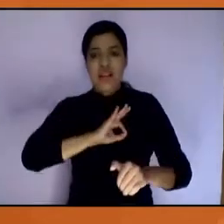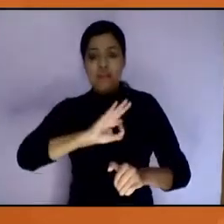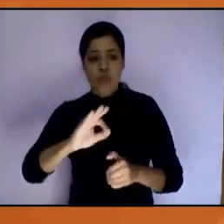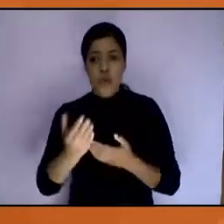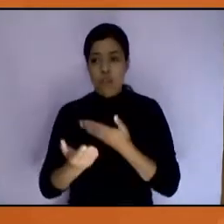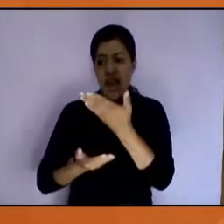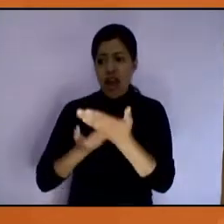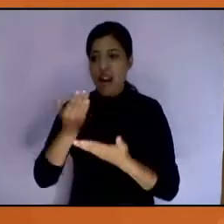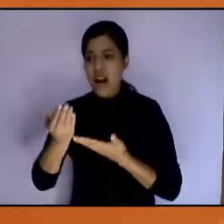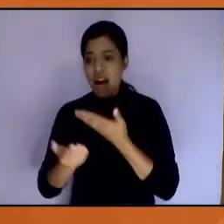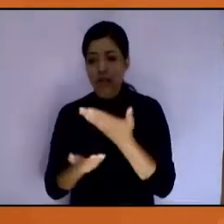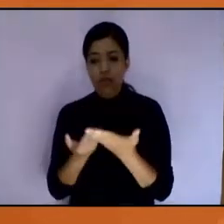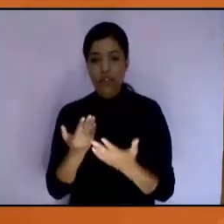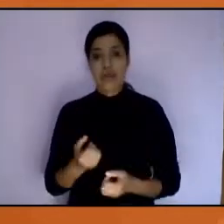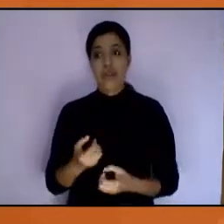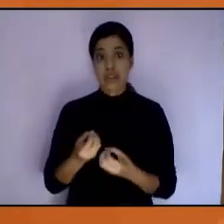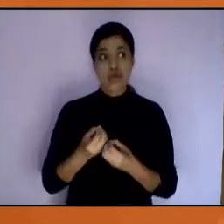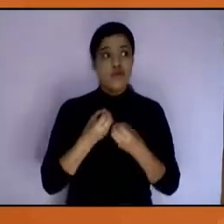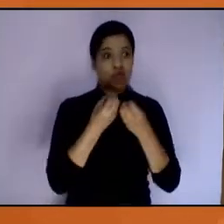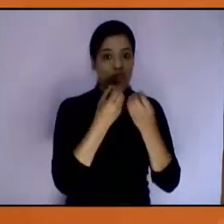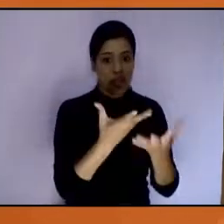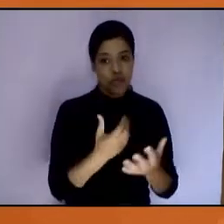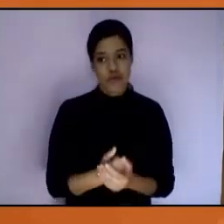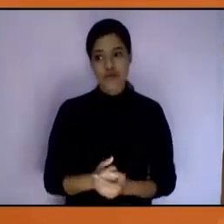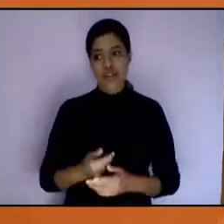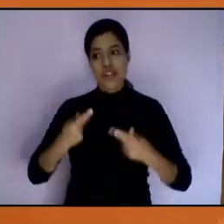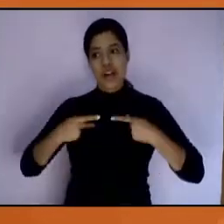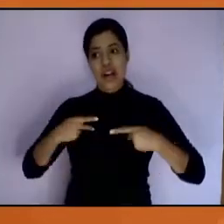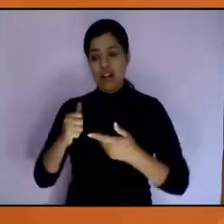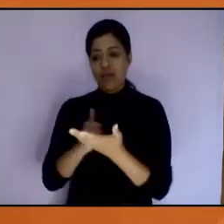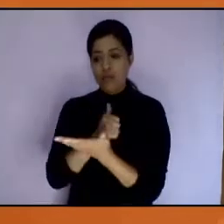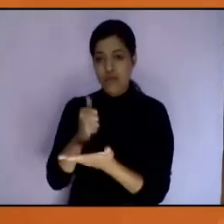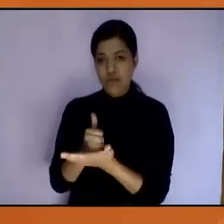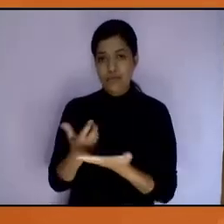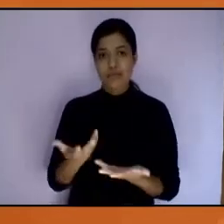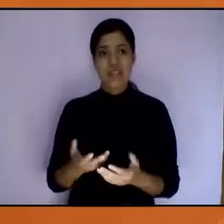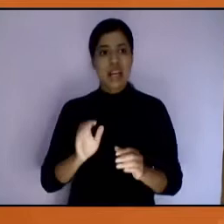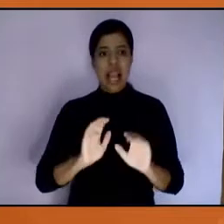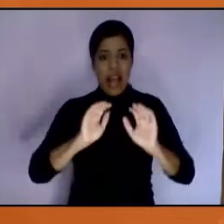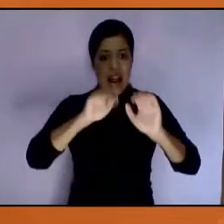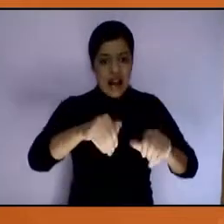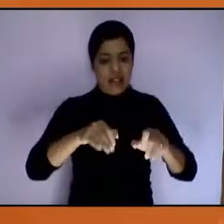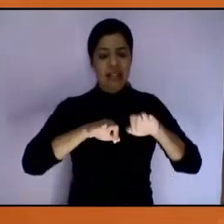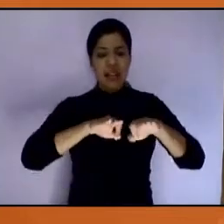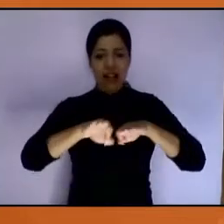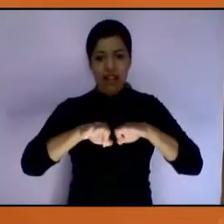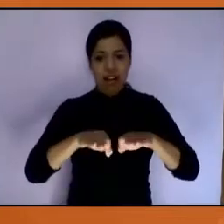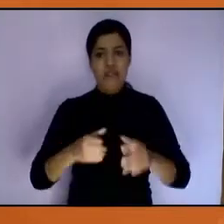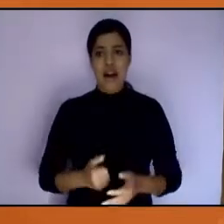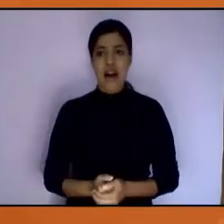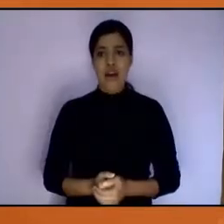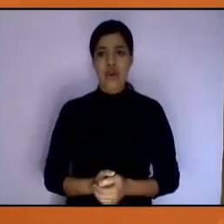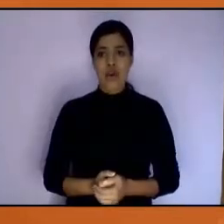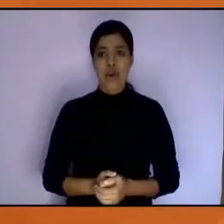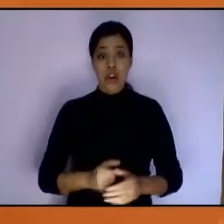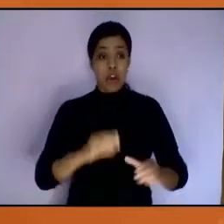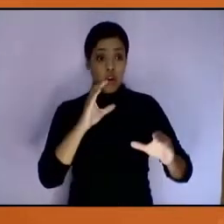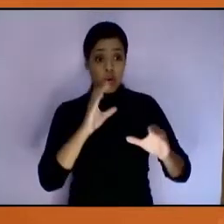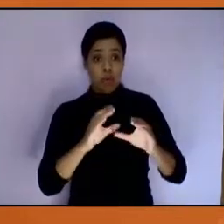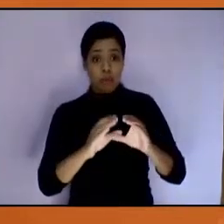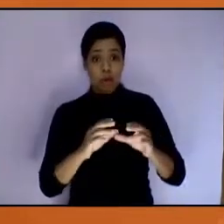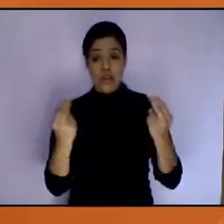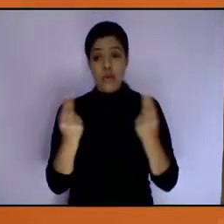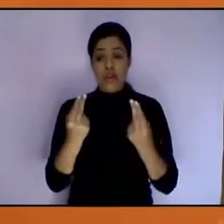ciudad. Igualmente, que podemos, perdón, acceder a empleos que nos permitan no solamente cumplir con las necesidades